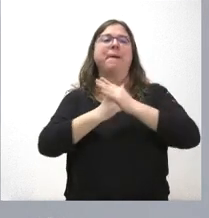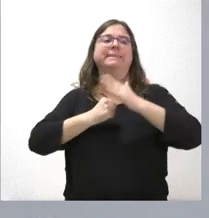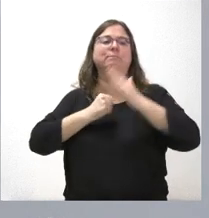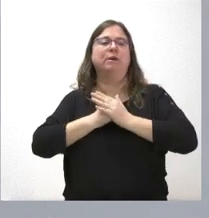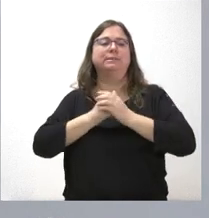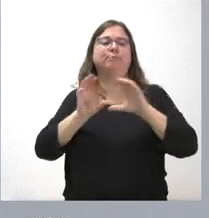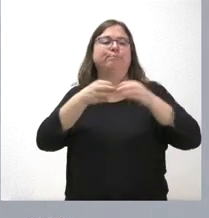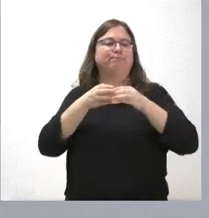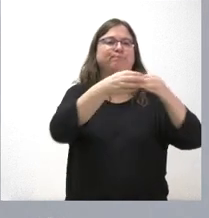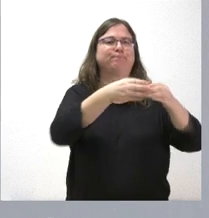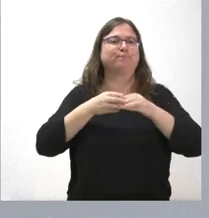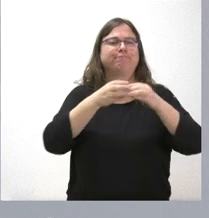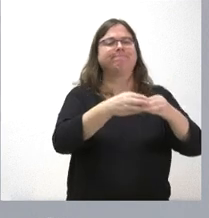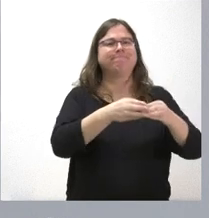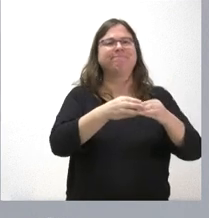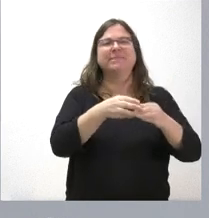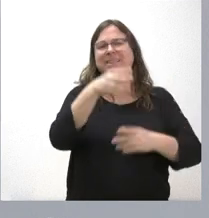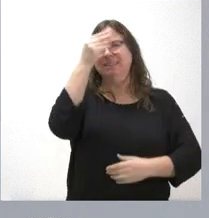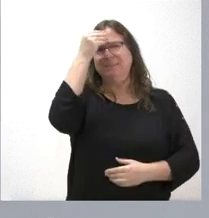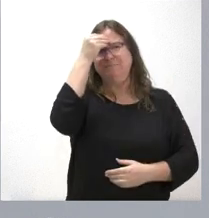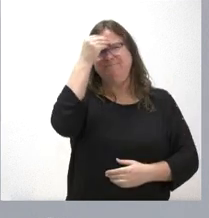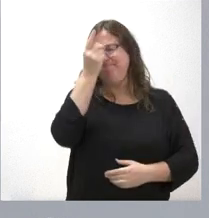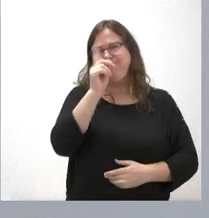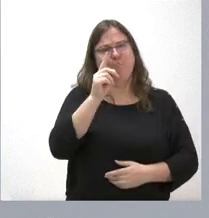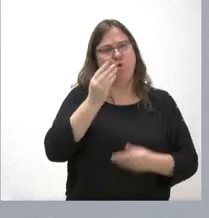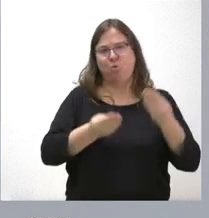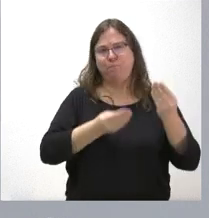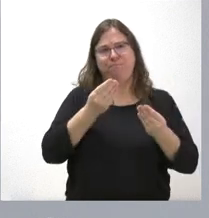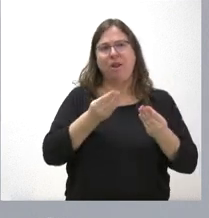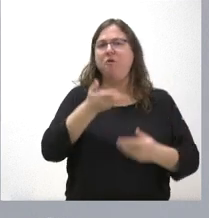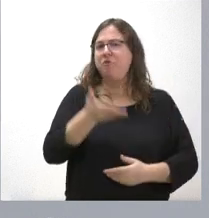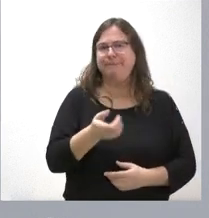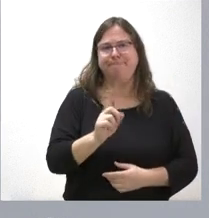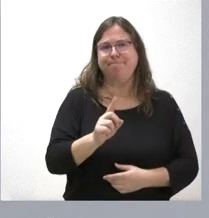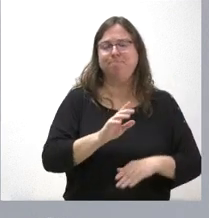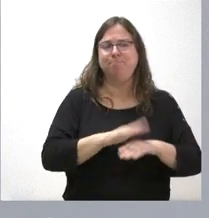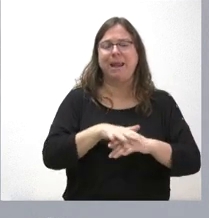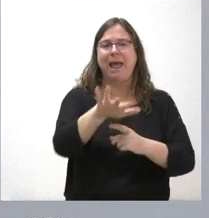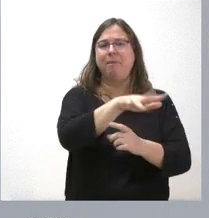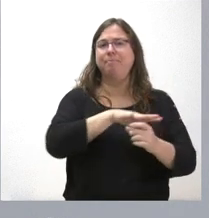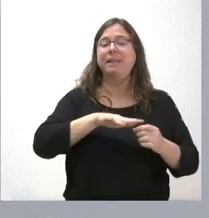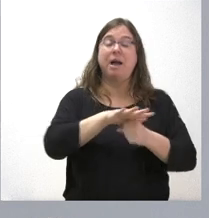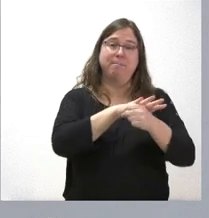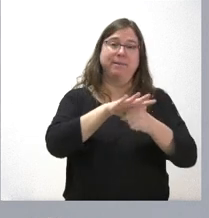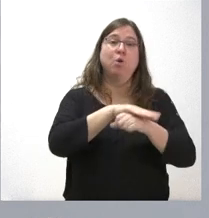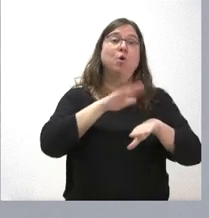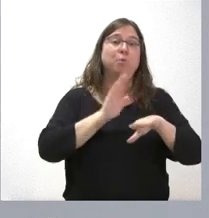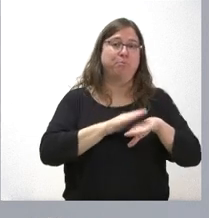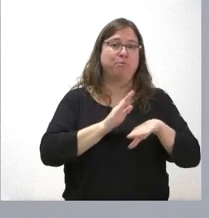cupos limitar la actividad de presencia no es algo que estemos contemplando hoy como elemento fundamental en este ámbito ¿por qué? porque es